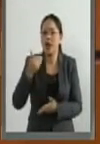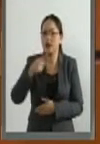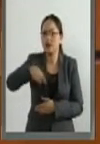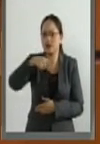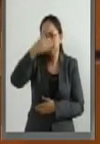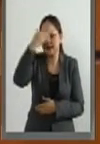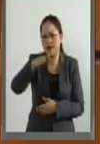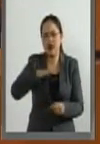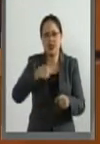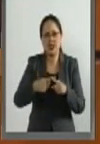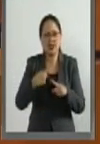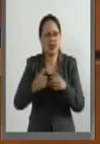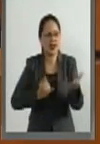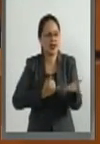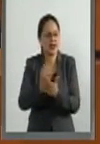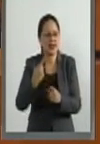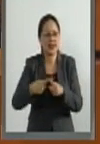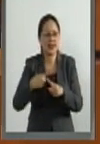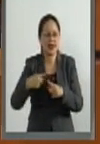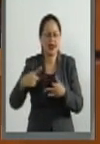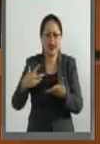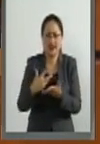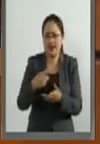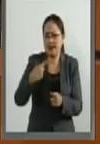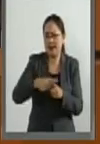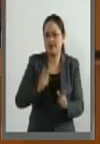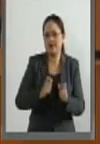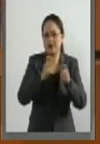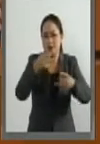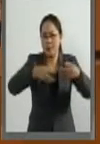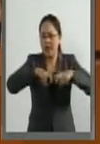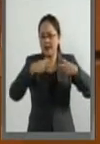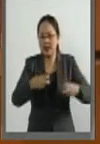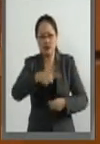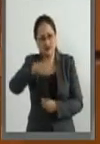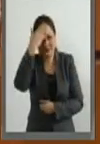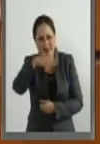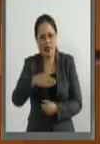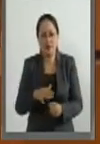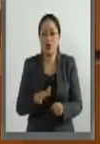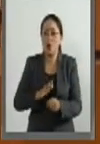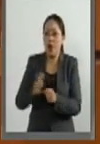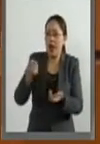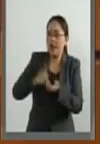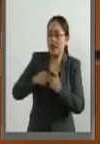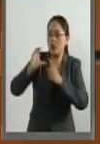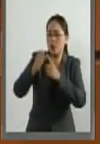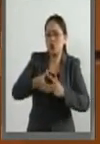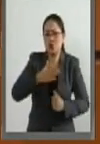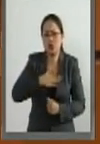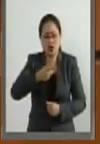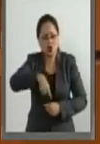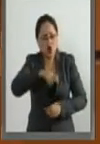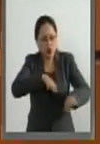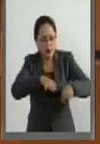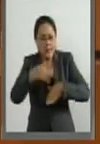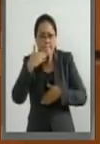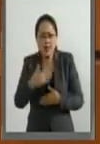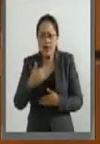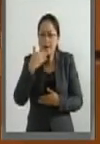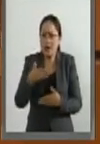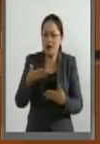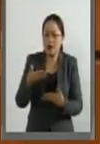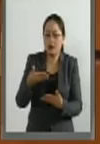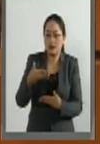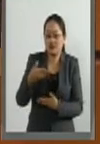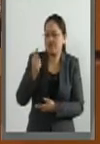estaba decidido quienes iban a ser los magistrados porque no importa que en la Comisión de Justicia se hagan las cosas bien porque no